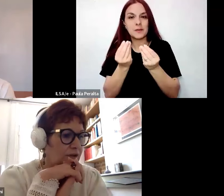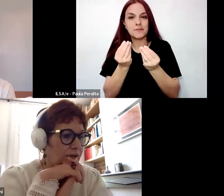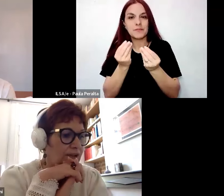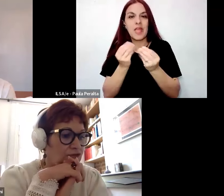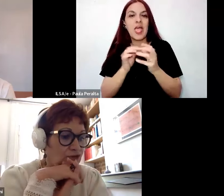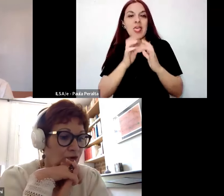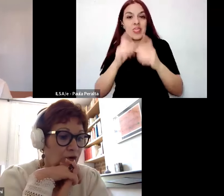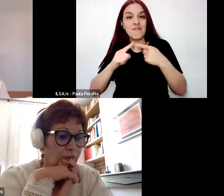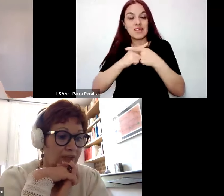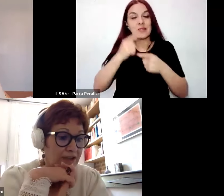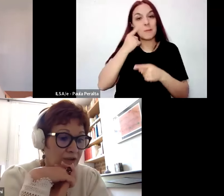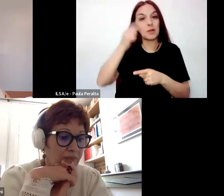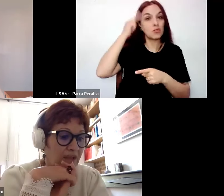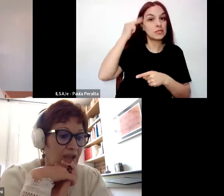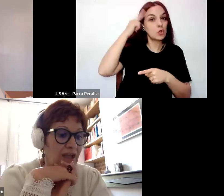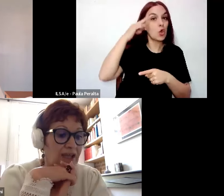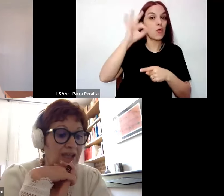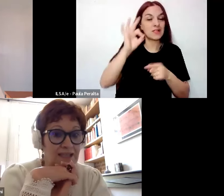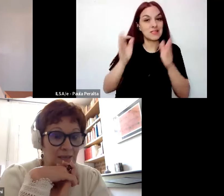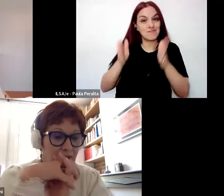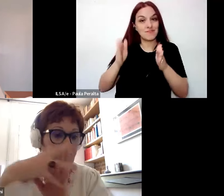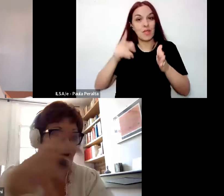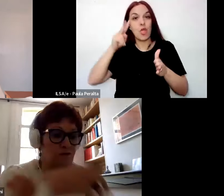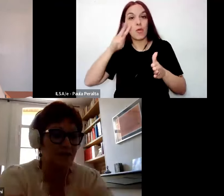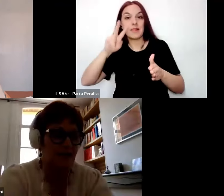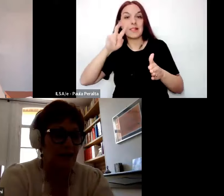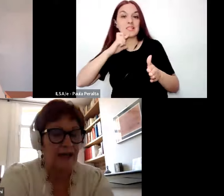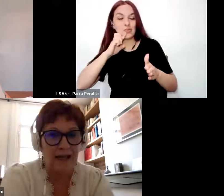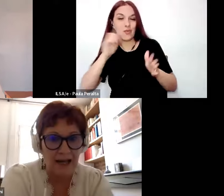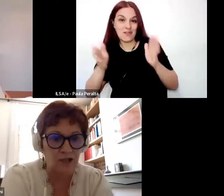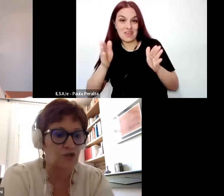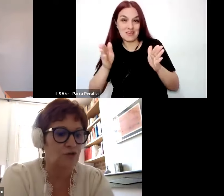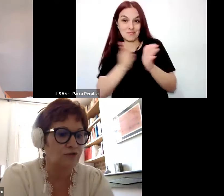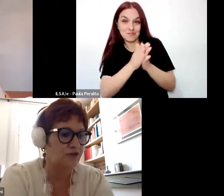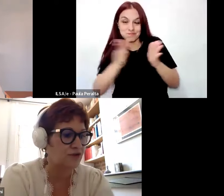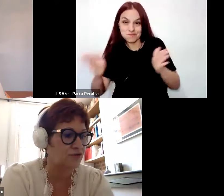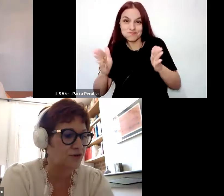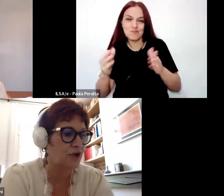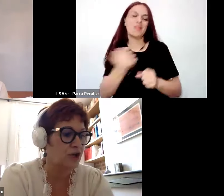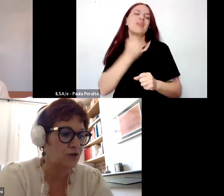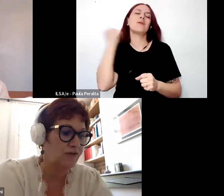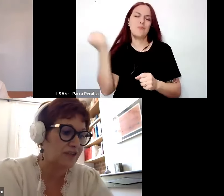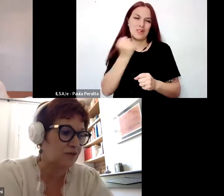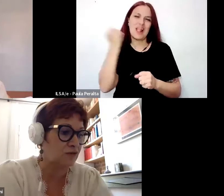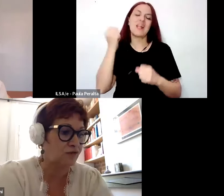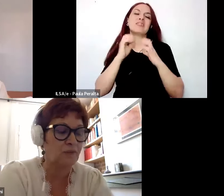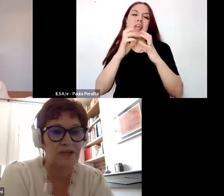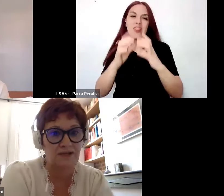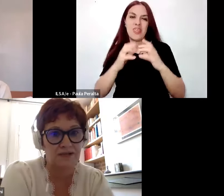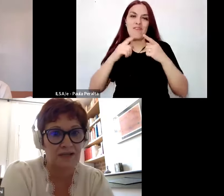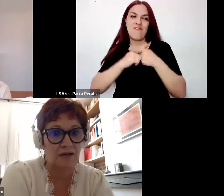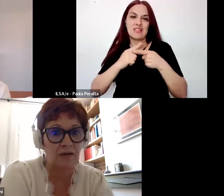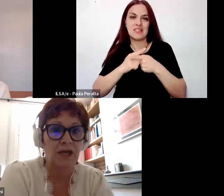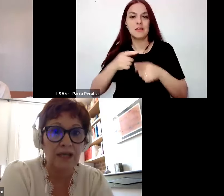entre 1990 y 2019 sigue siendo importante, apremiante. En Francia no hay un gran